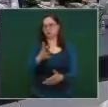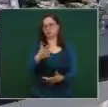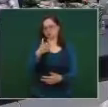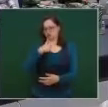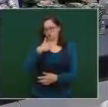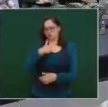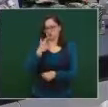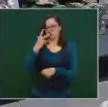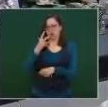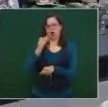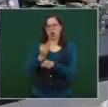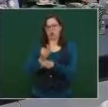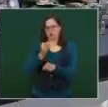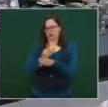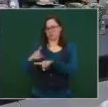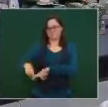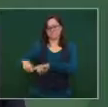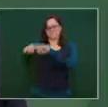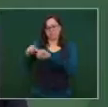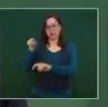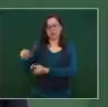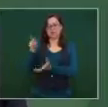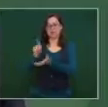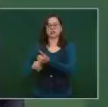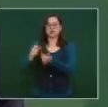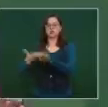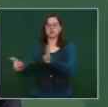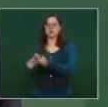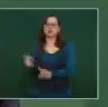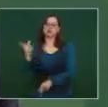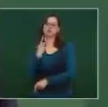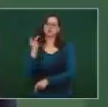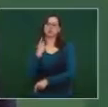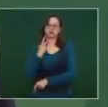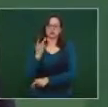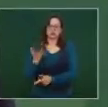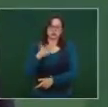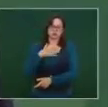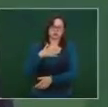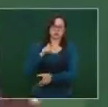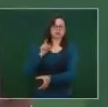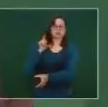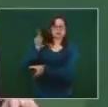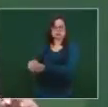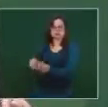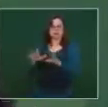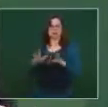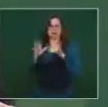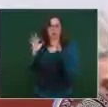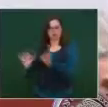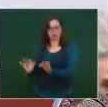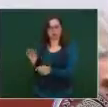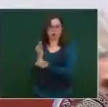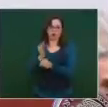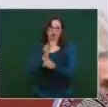en ese partido cuando se fundó se estableció